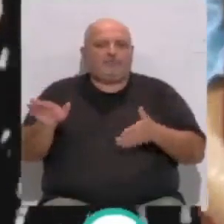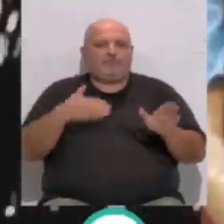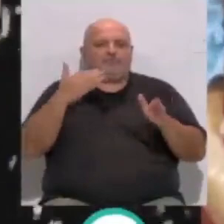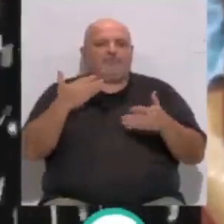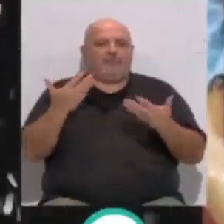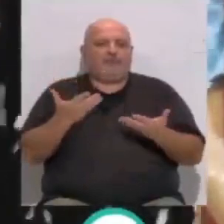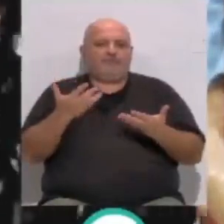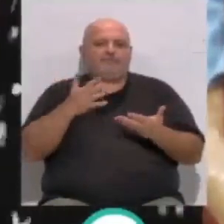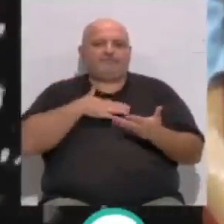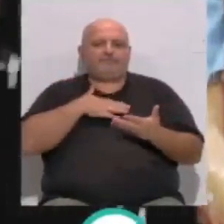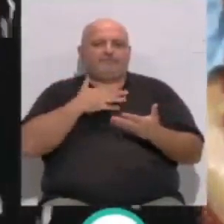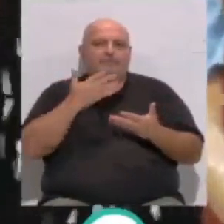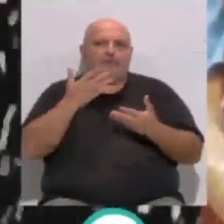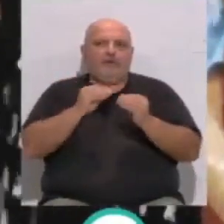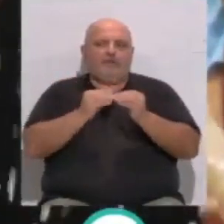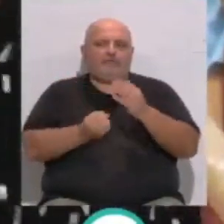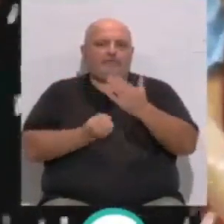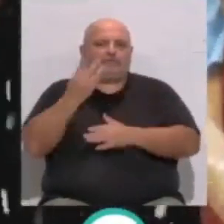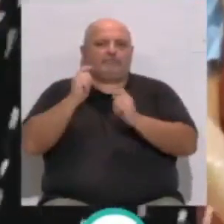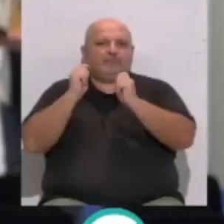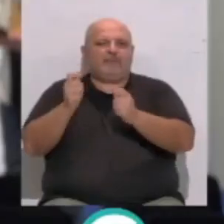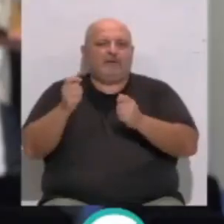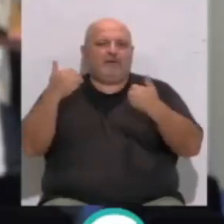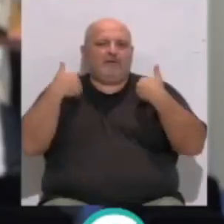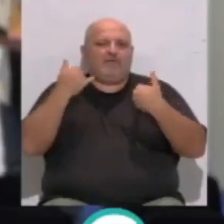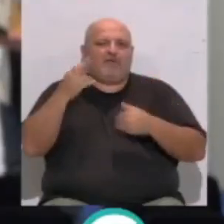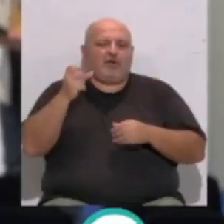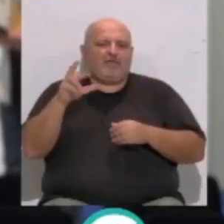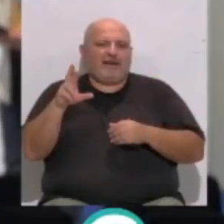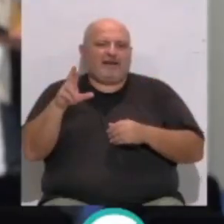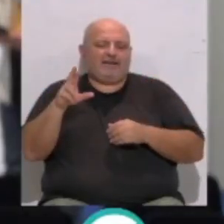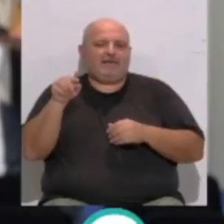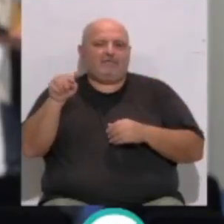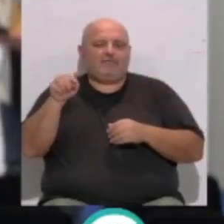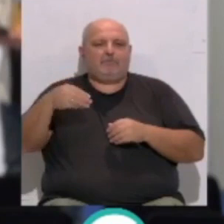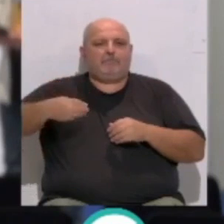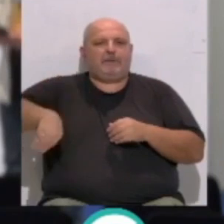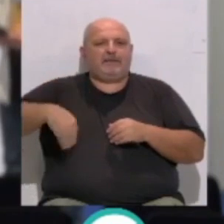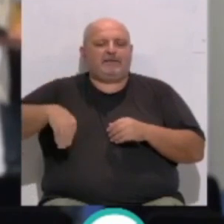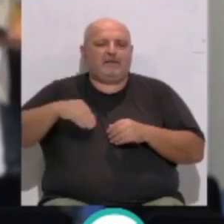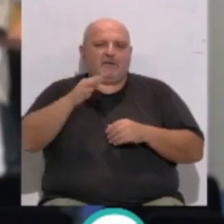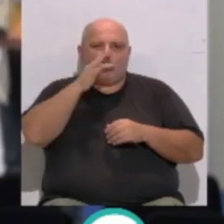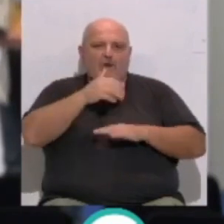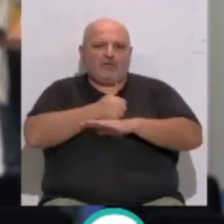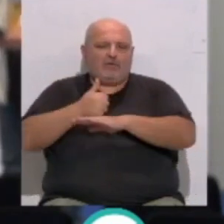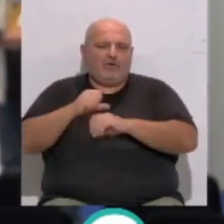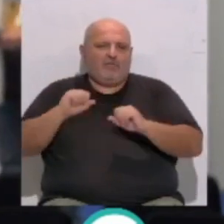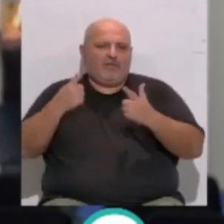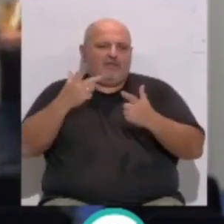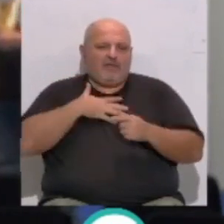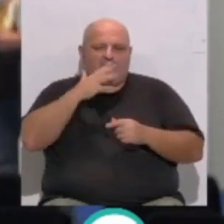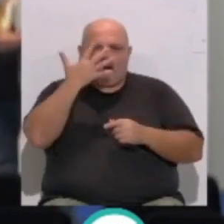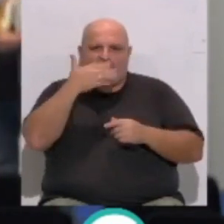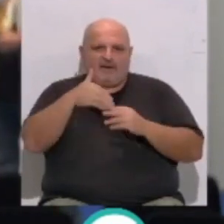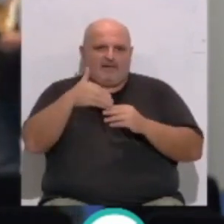destacar también la formalización del nombramiento de Francisco Javier Ramírez como presidente del jurado del concurso oficial de agrupaciones